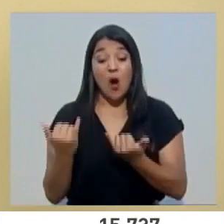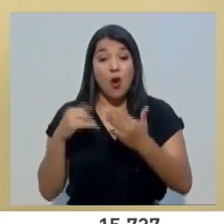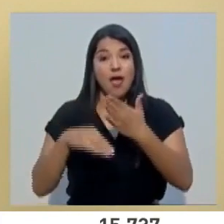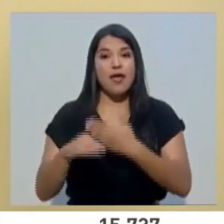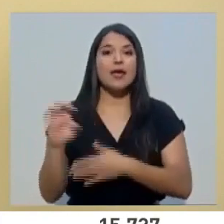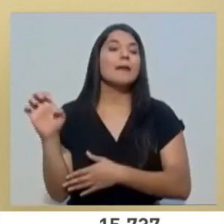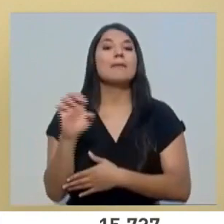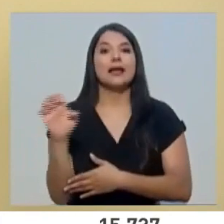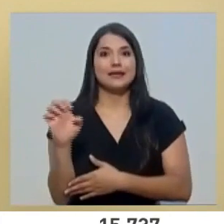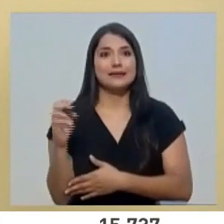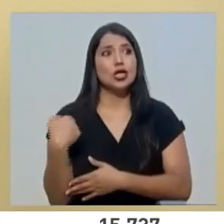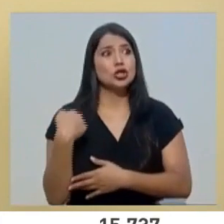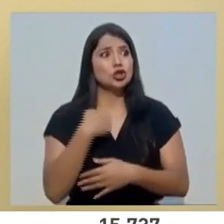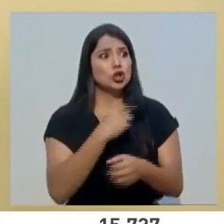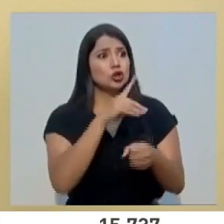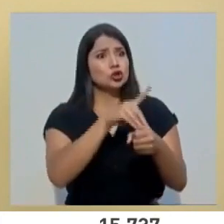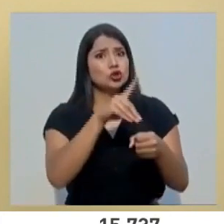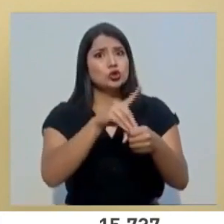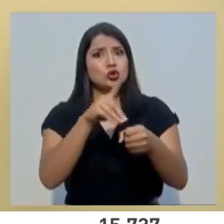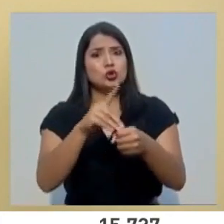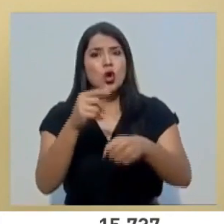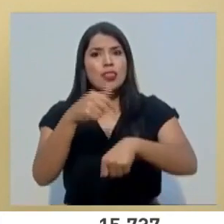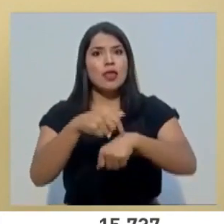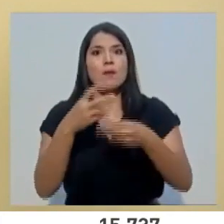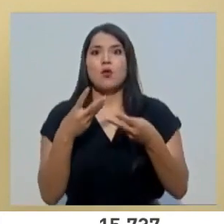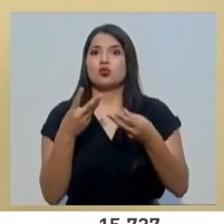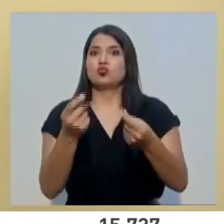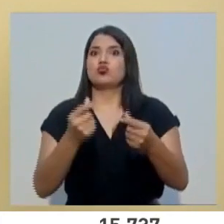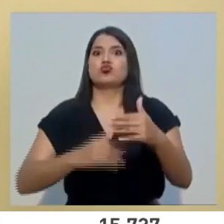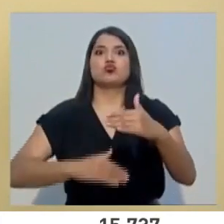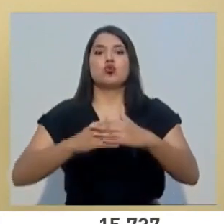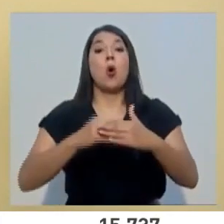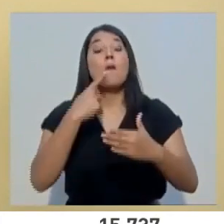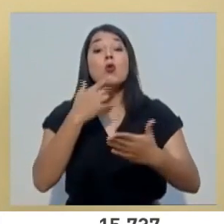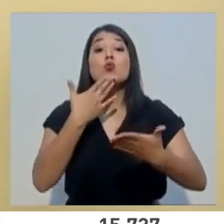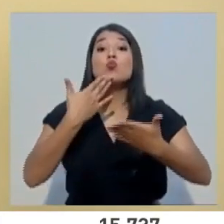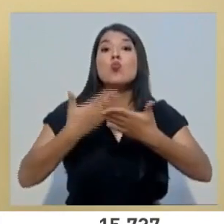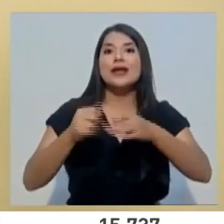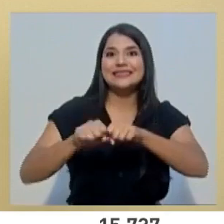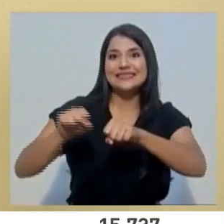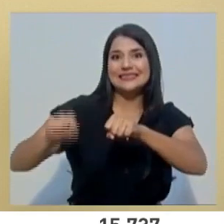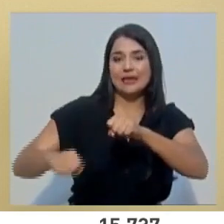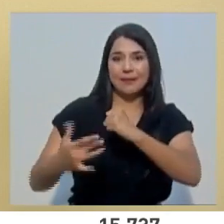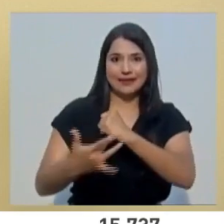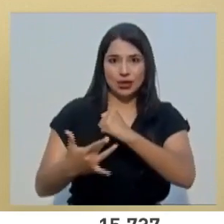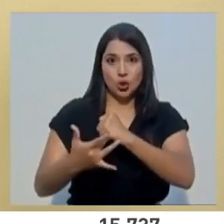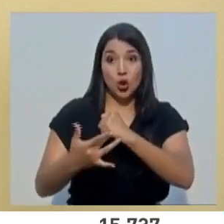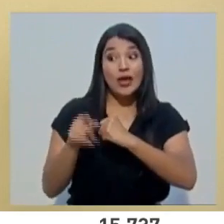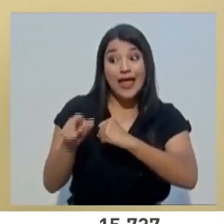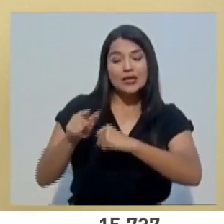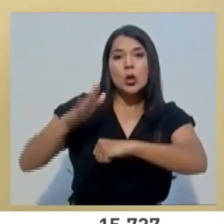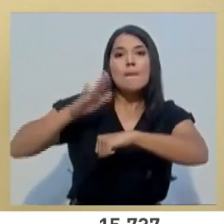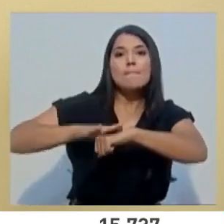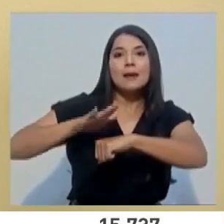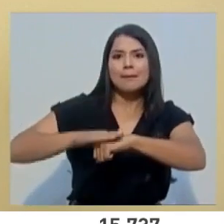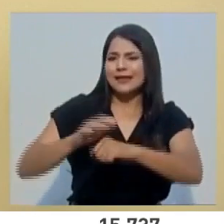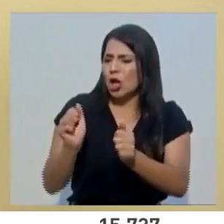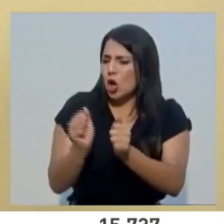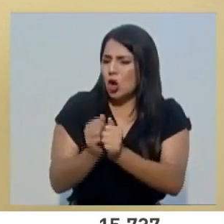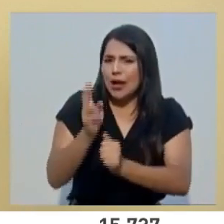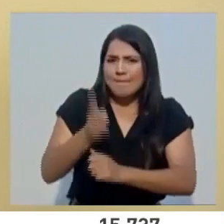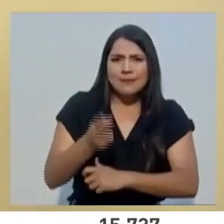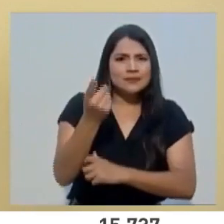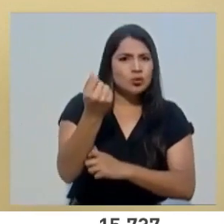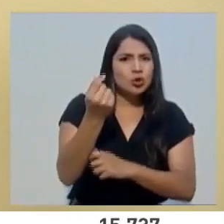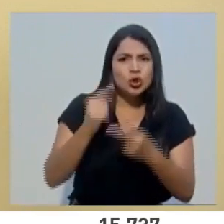realizado en un tiempo récord gracias a una plataforma tecnológica que nos ha permitido, con los mismos recursos que tiene el IMAS y los mismos